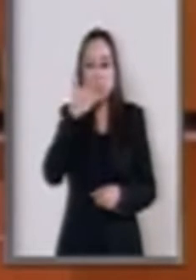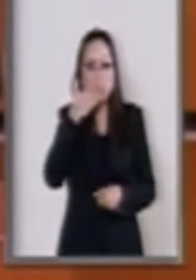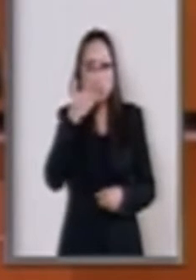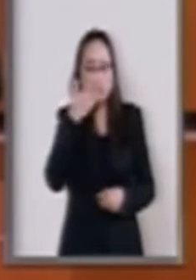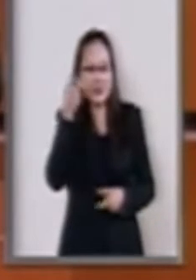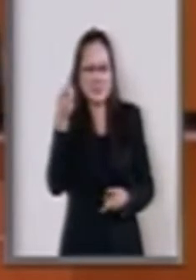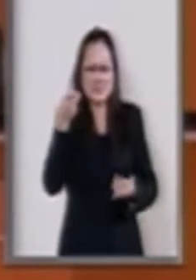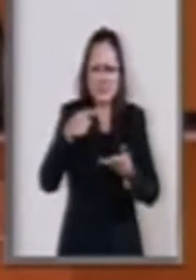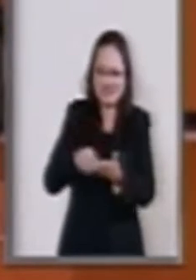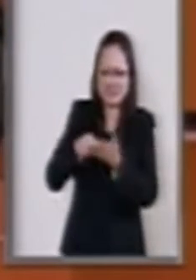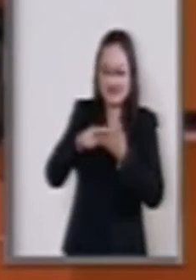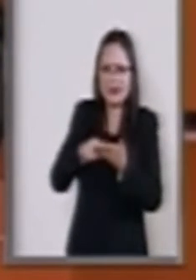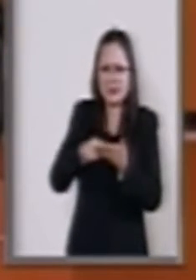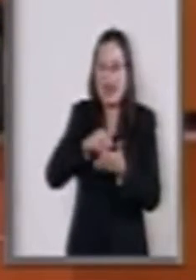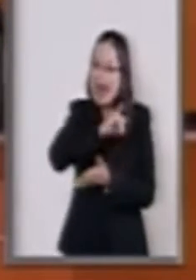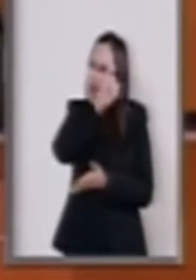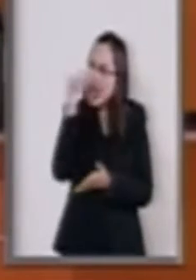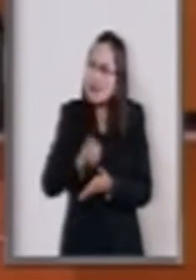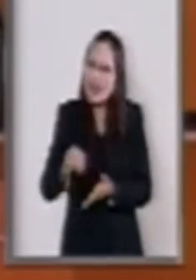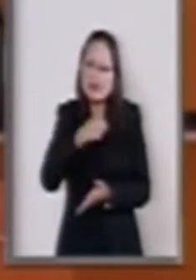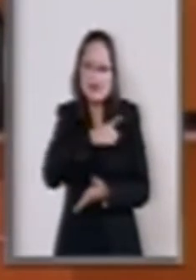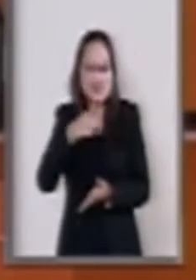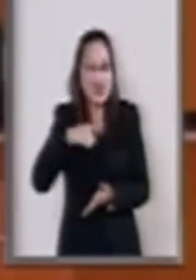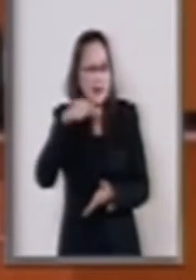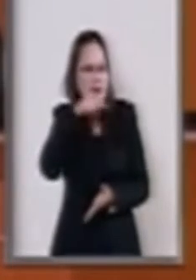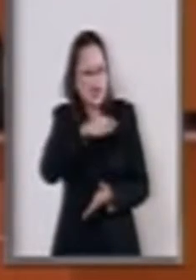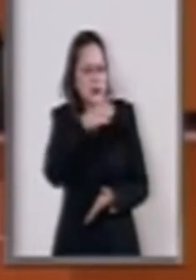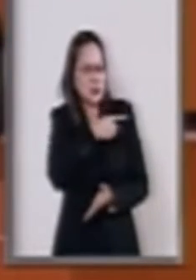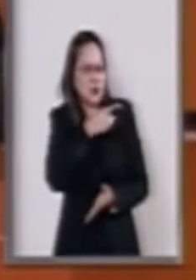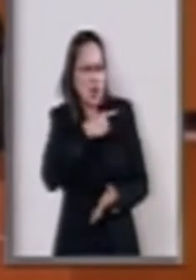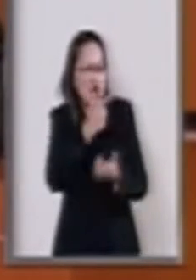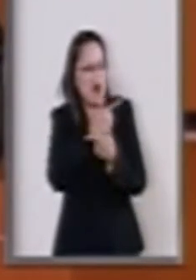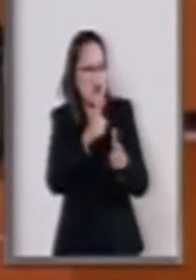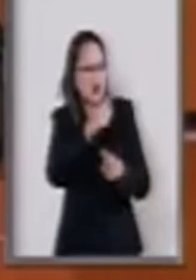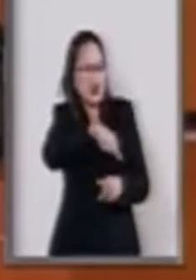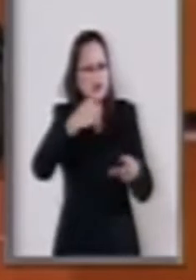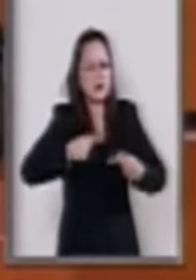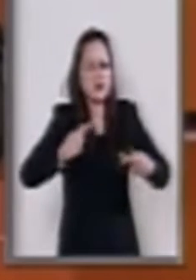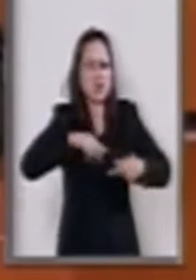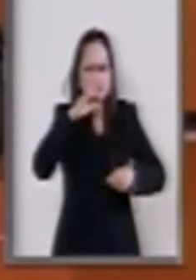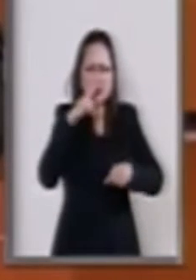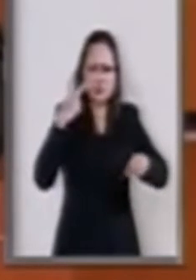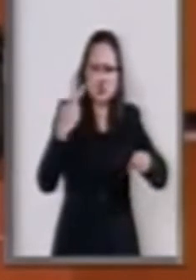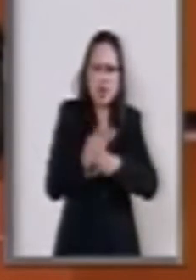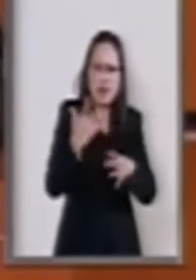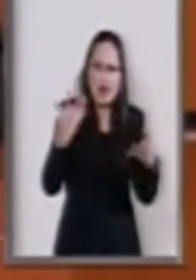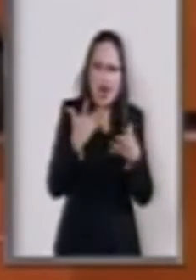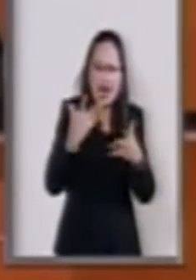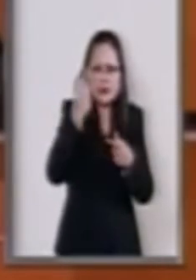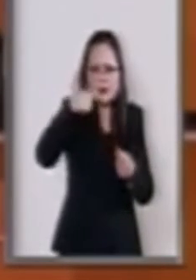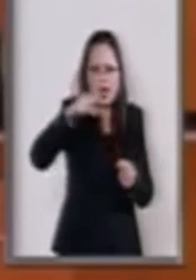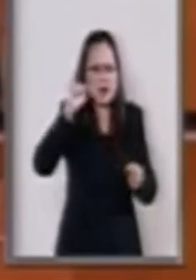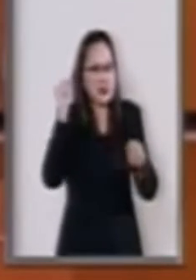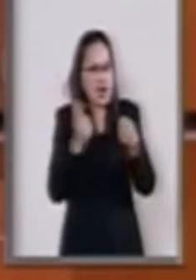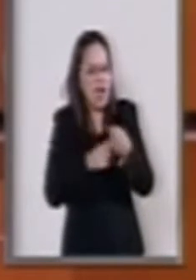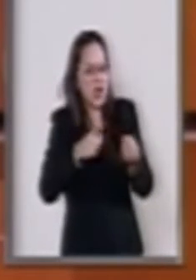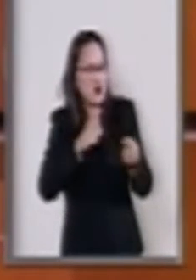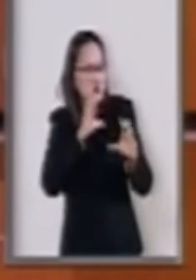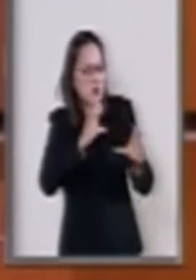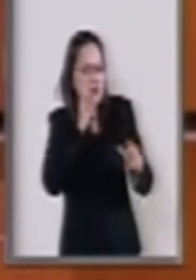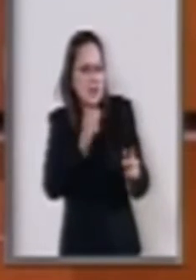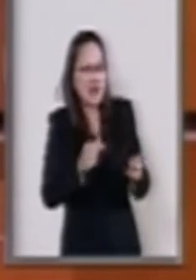Nunca más deben quedar en libertad bajo caución las personas que incurran en faltas de cuidado,